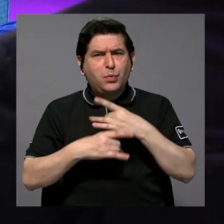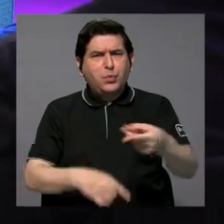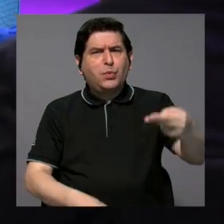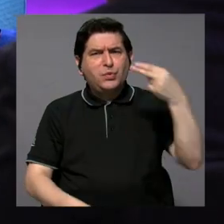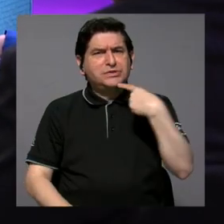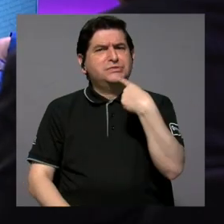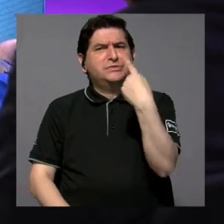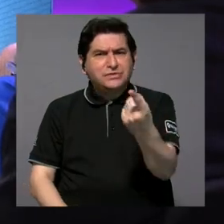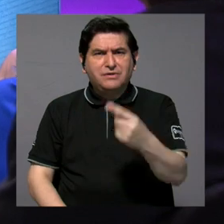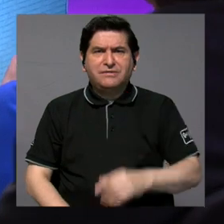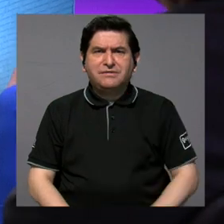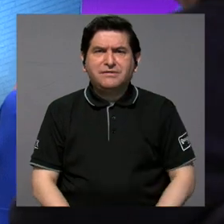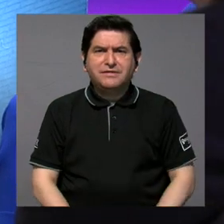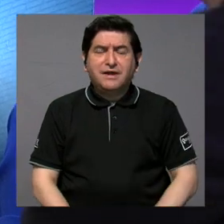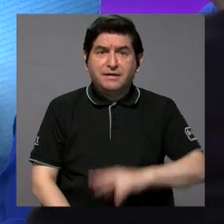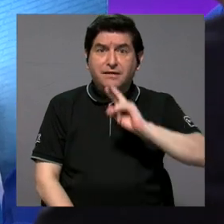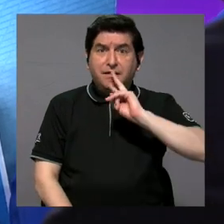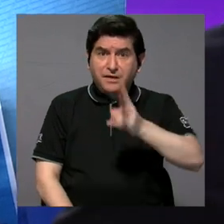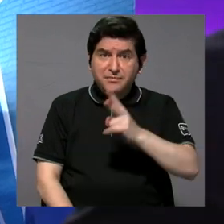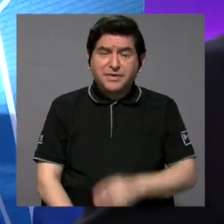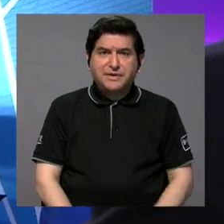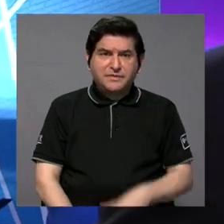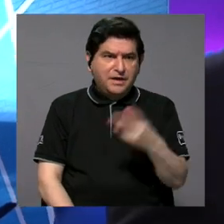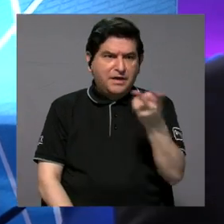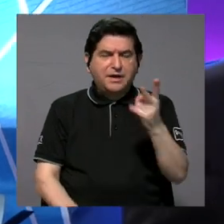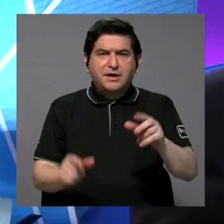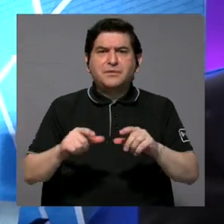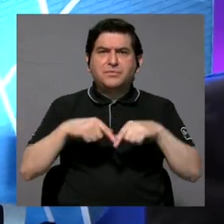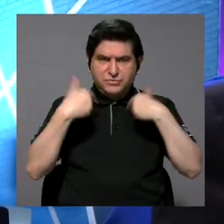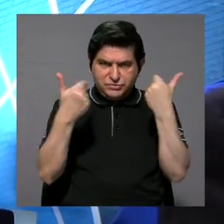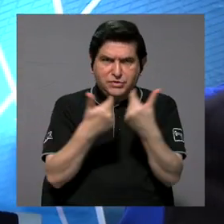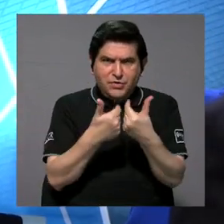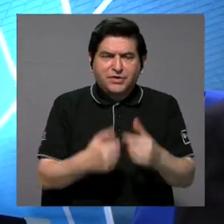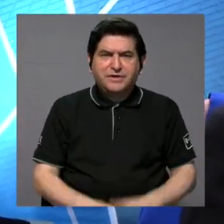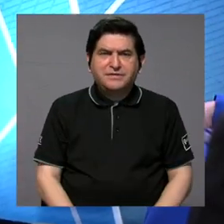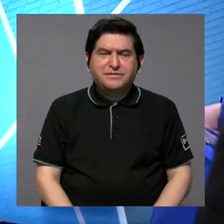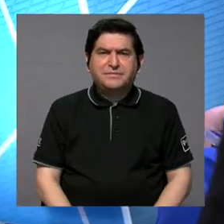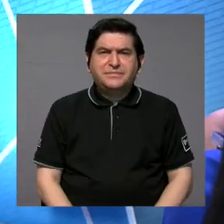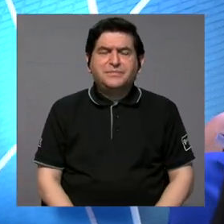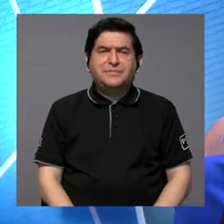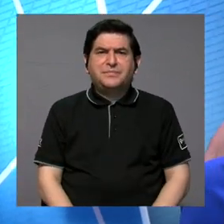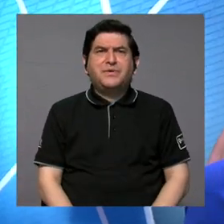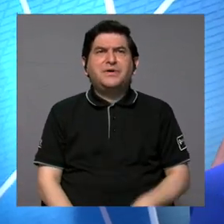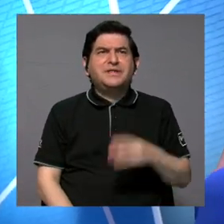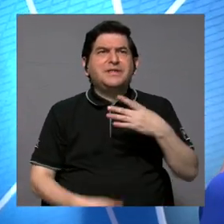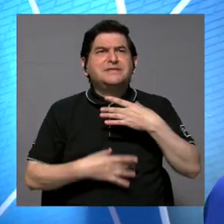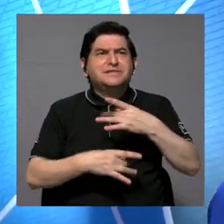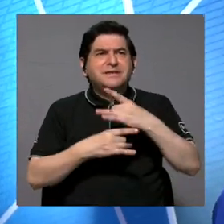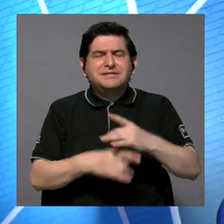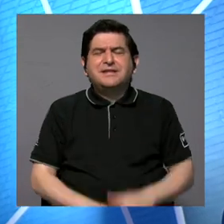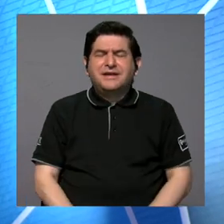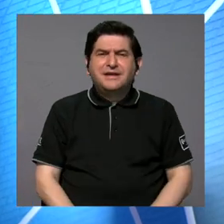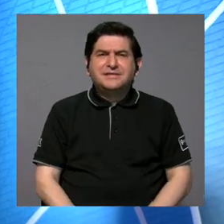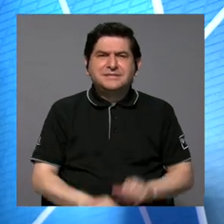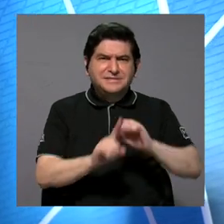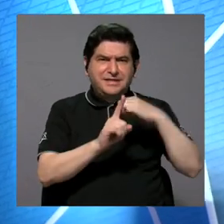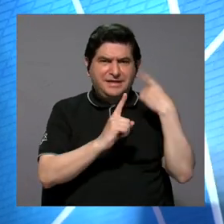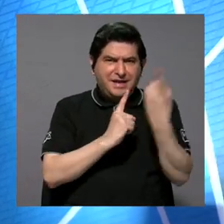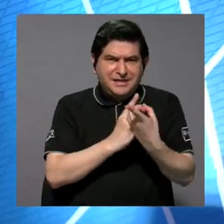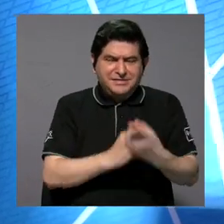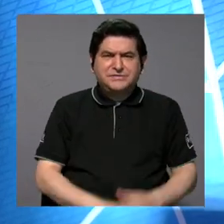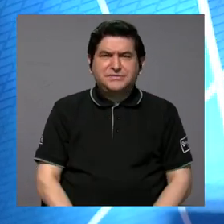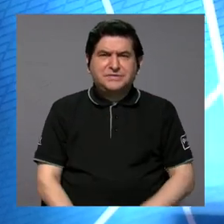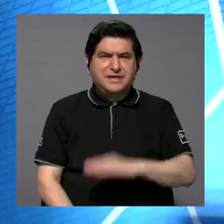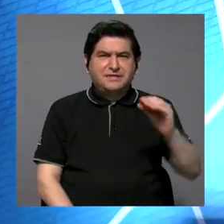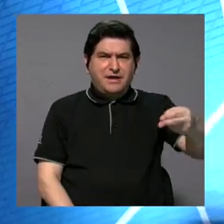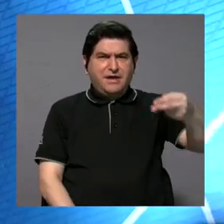que ustedes nos comentan, porque ciertamente ustedes son una organización que sale de esta inquietud académica de sociedad civil, ¿verdad? Y tienen una historia